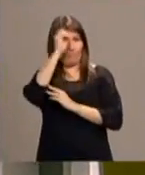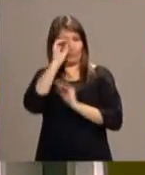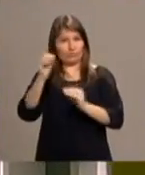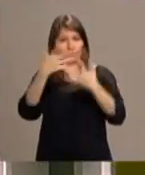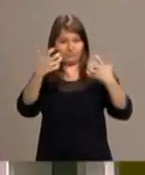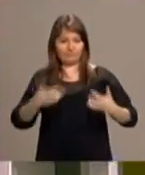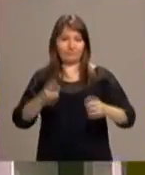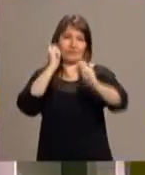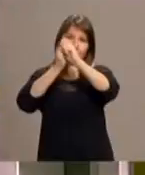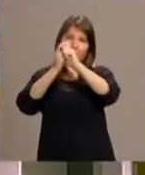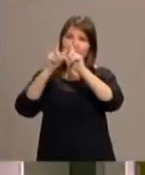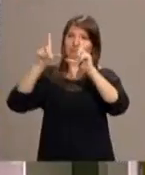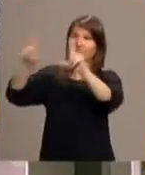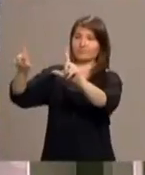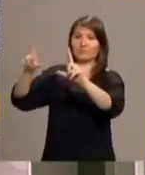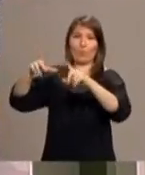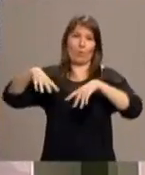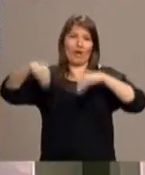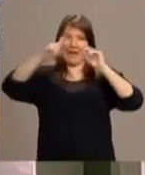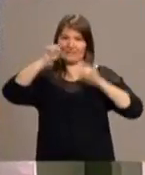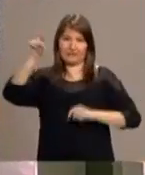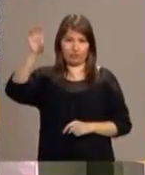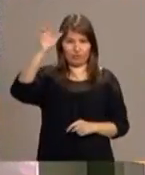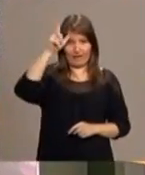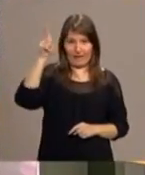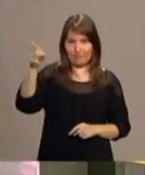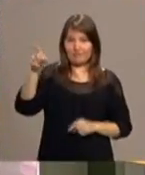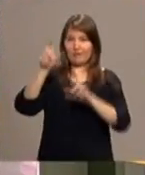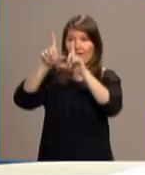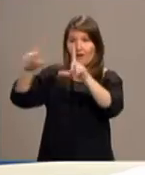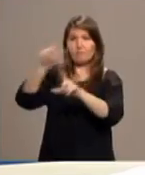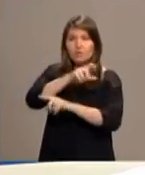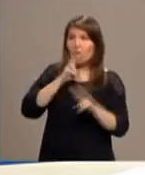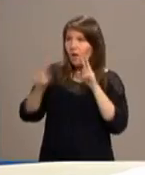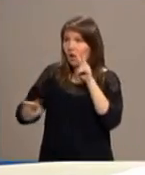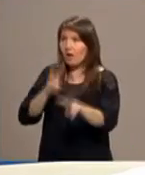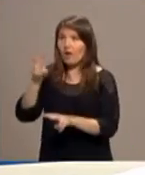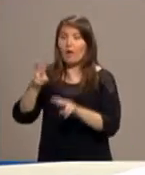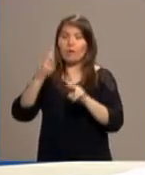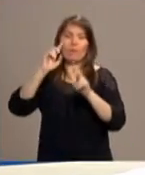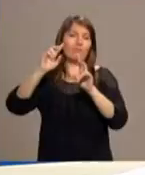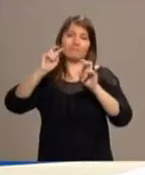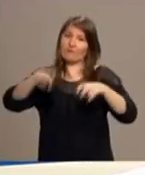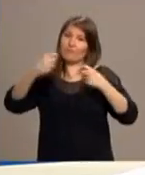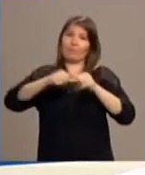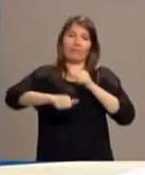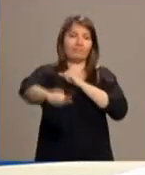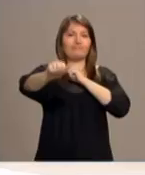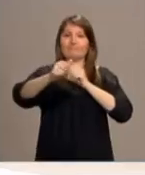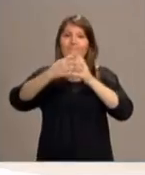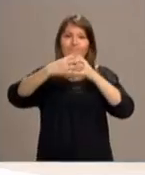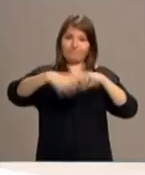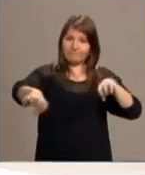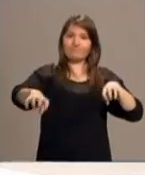eso se señala como el comienzo de ese movimiento de reforma que llevó muy tristemente, como dicen también los obispos de la Comisión